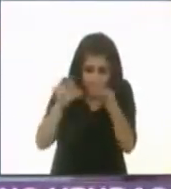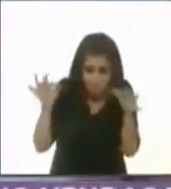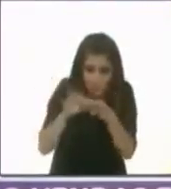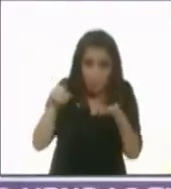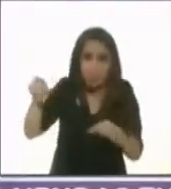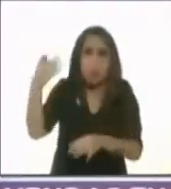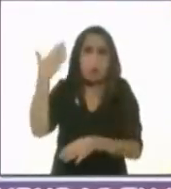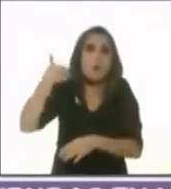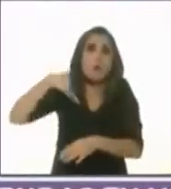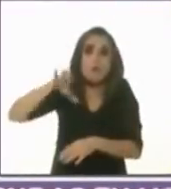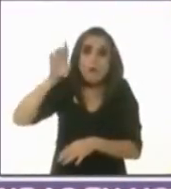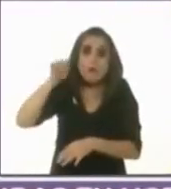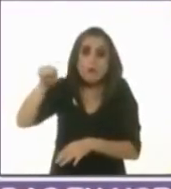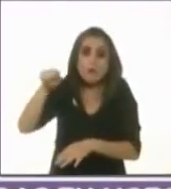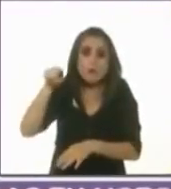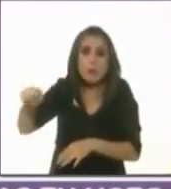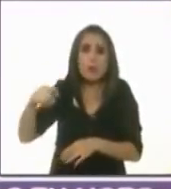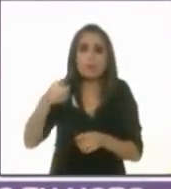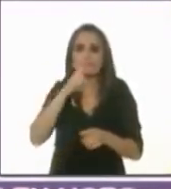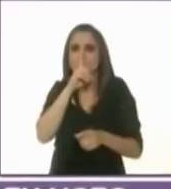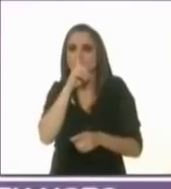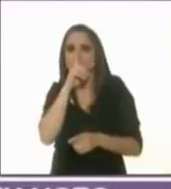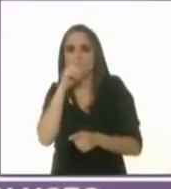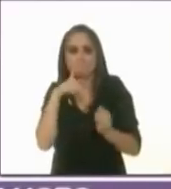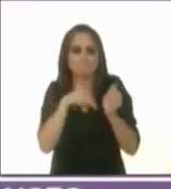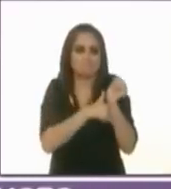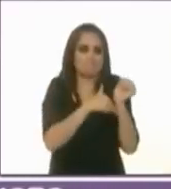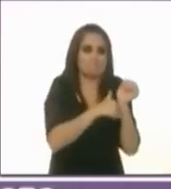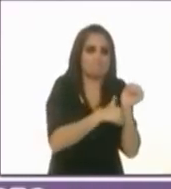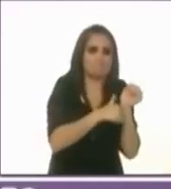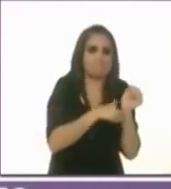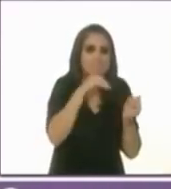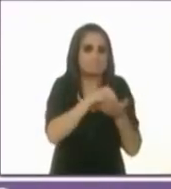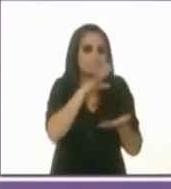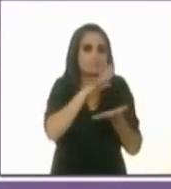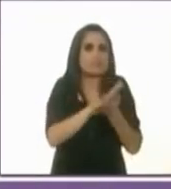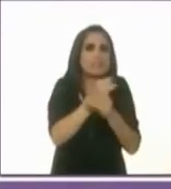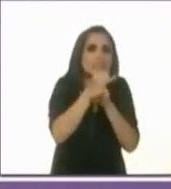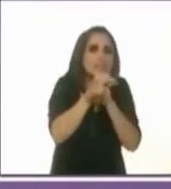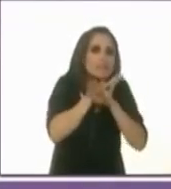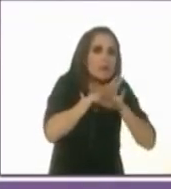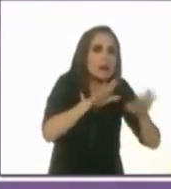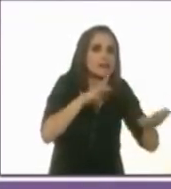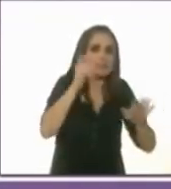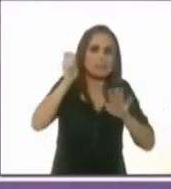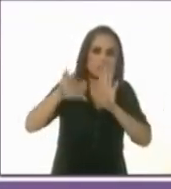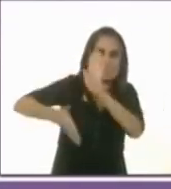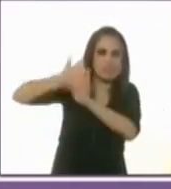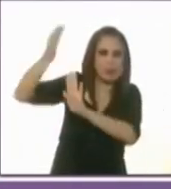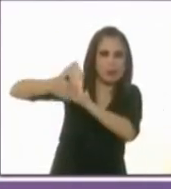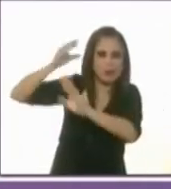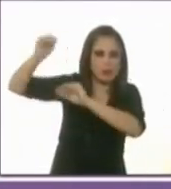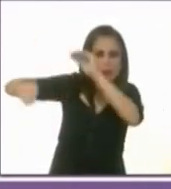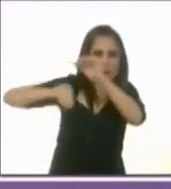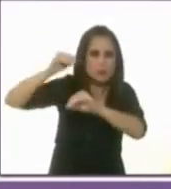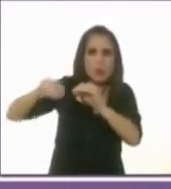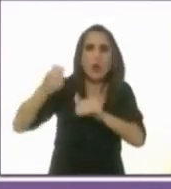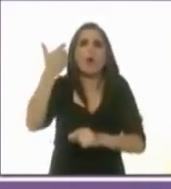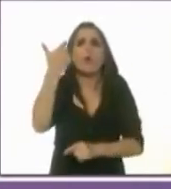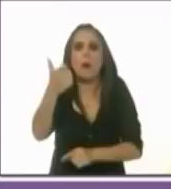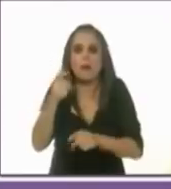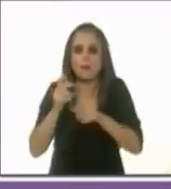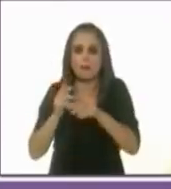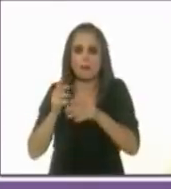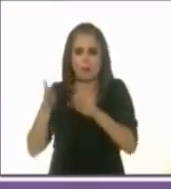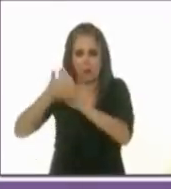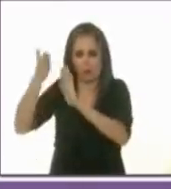fuiste tú la que escondió y mandó reservar la información de la construcción y cuánto costó el segundo